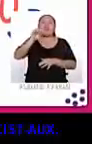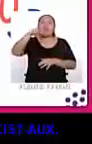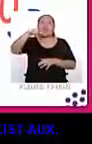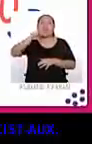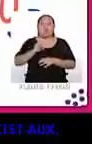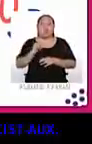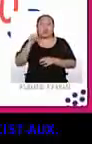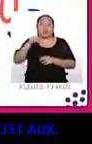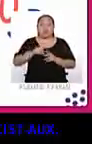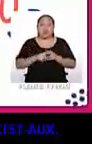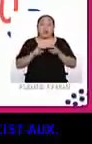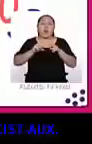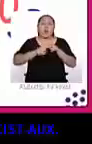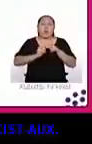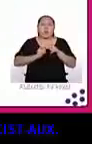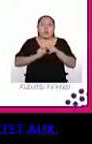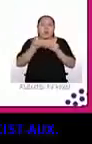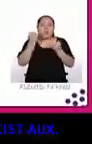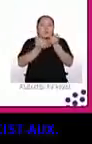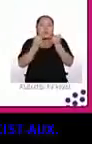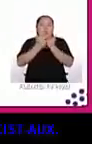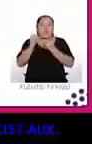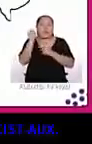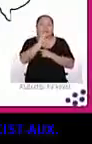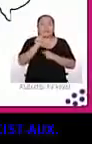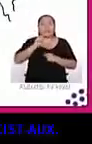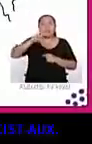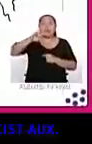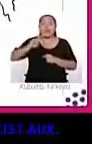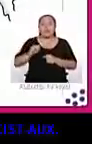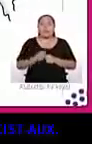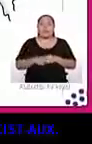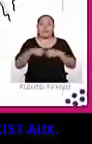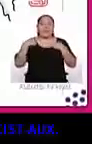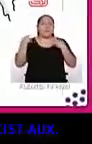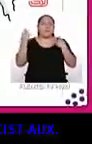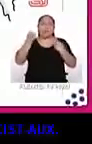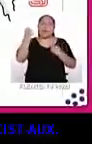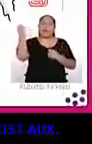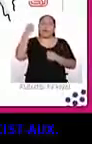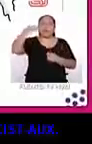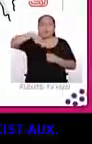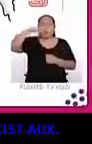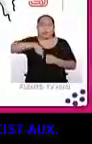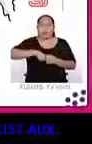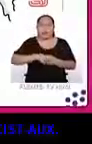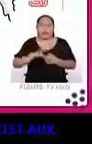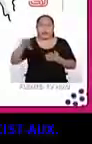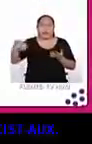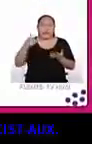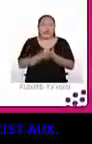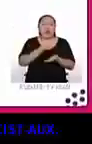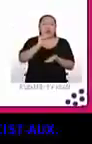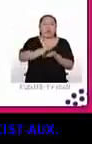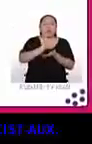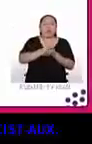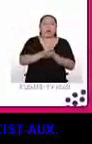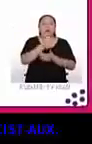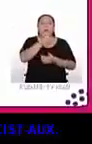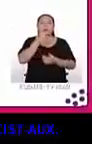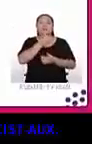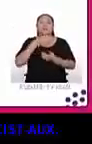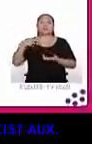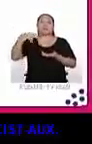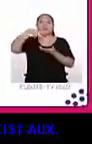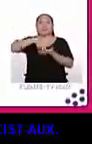cultural que surgió a finales del siglo XX. Se hizo más famoso aquí en el 2013, cuando llegó a Lima el actor y cantante